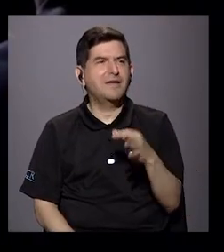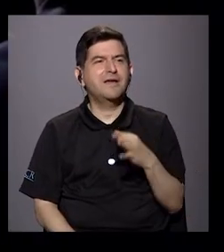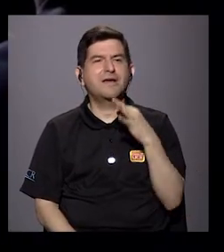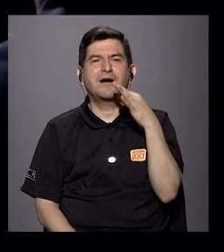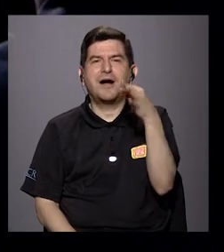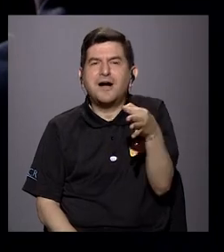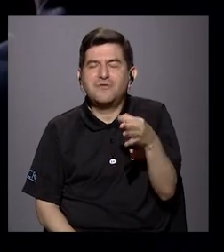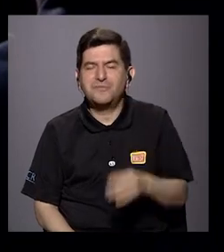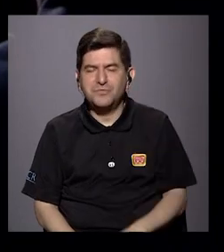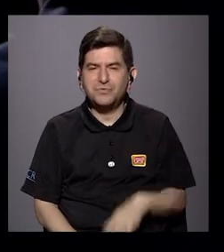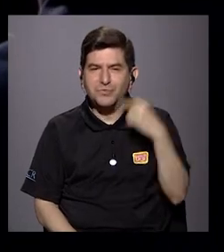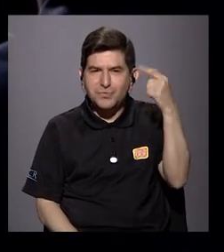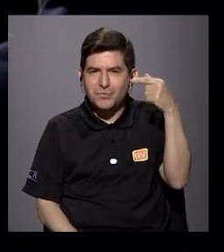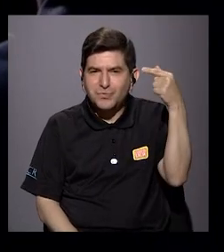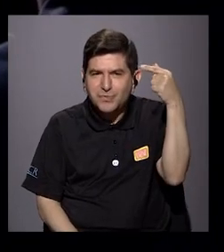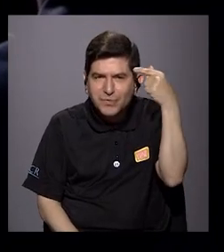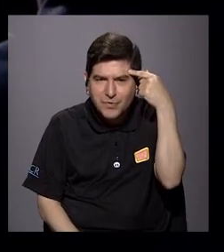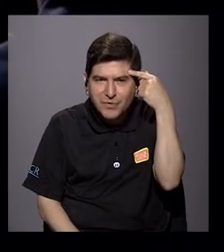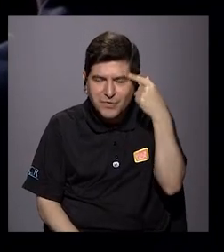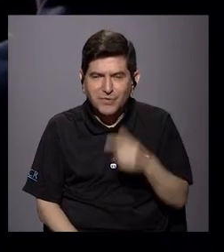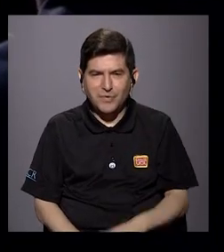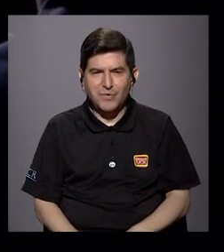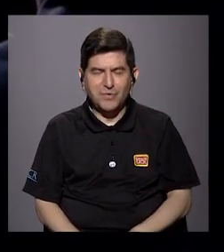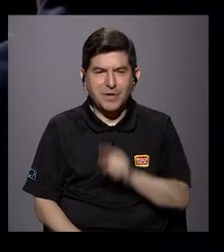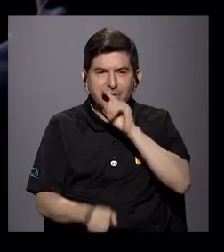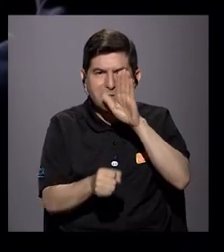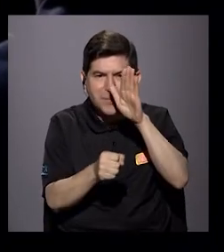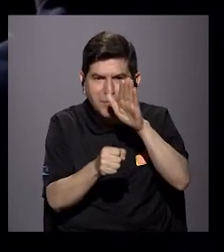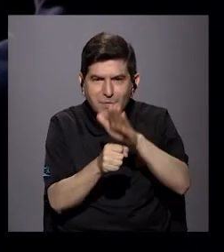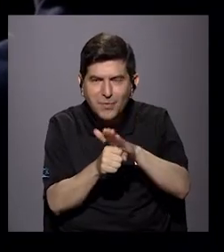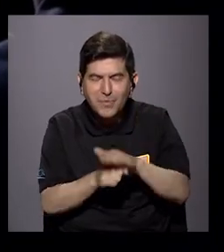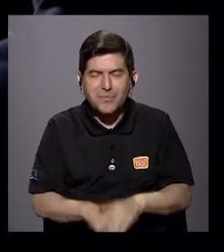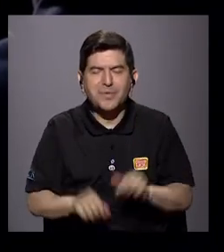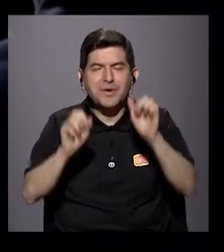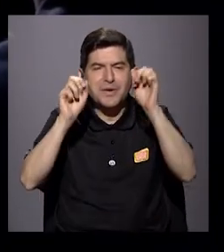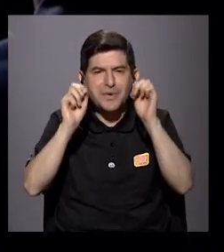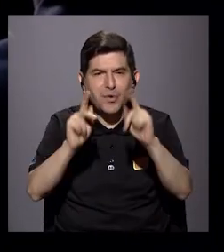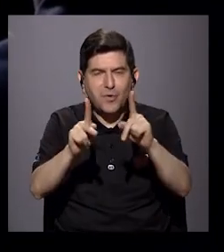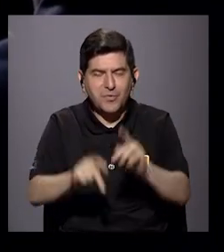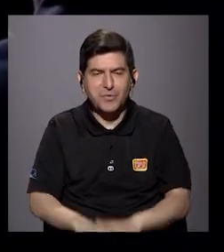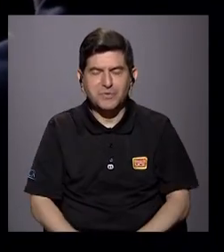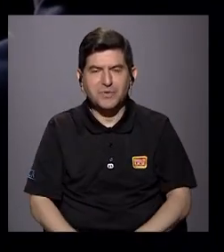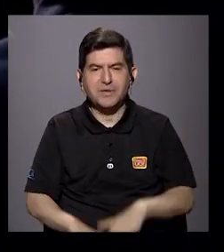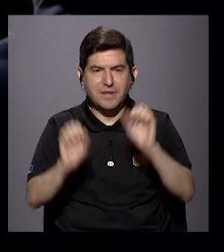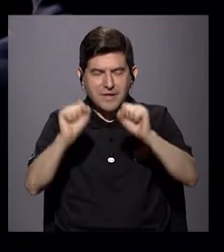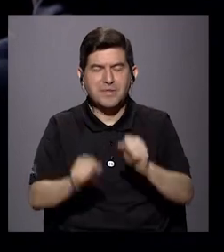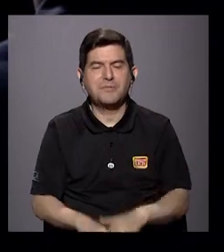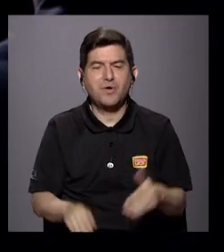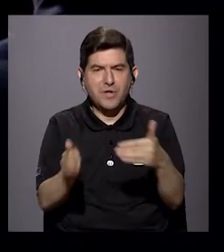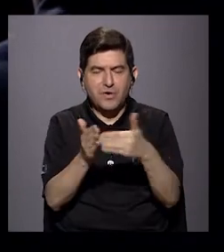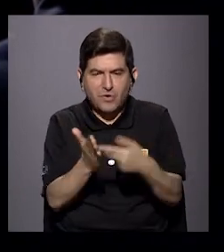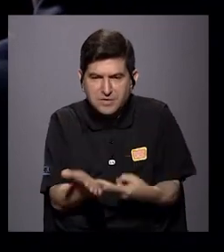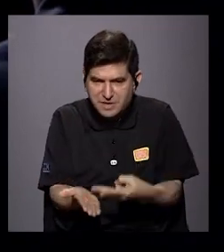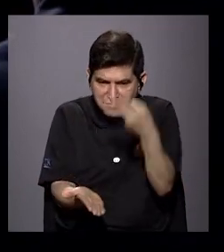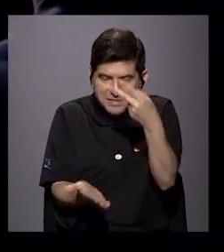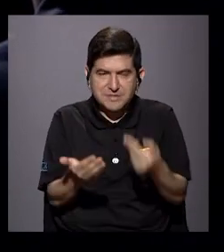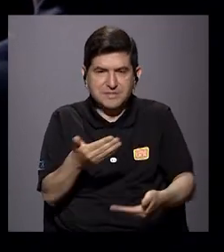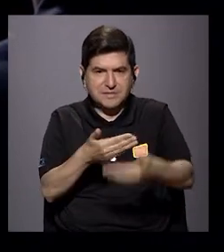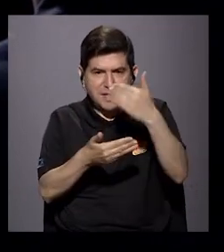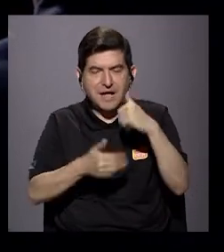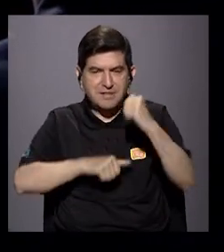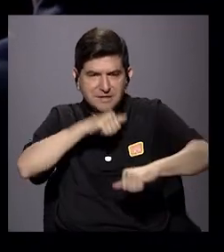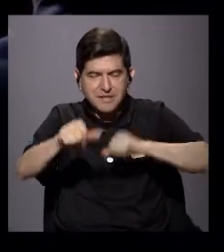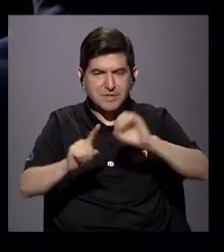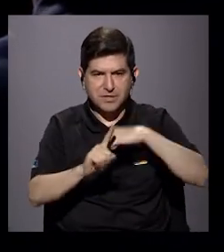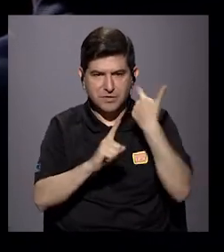Estado, en este caso gobierno, de ser consecuente con esa posibilidad de reivindicación de lo que en un momento fue la lucha